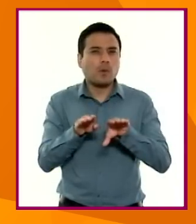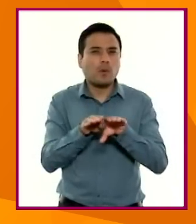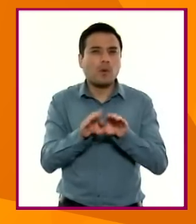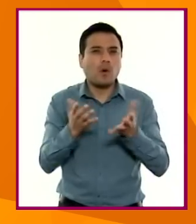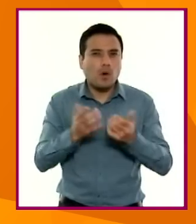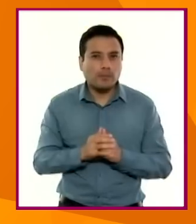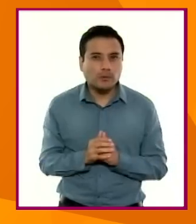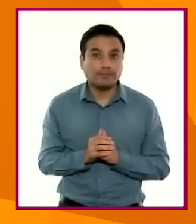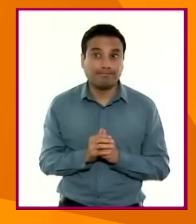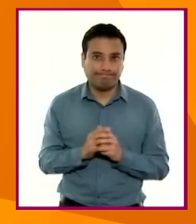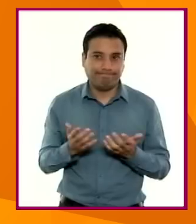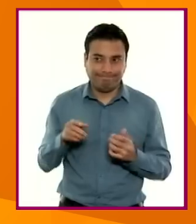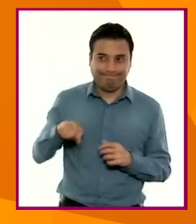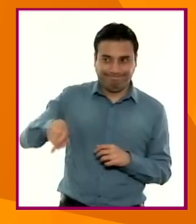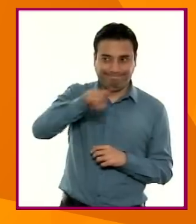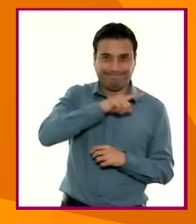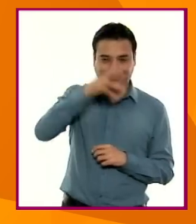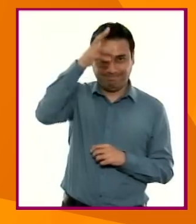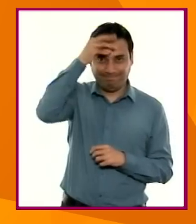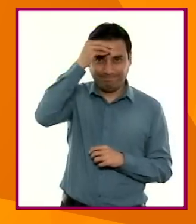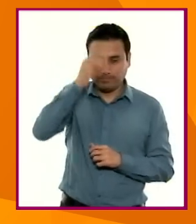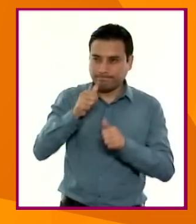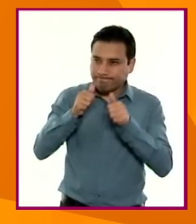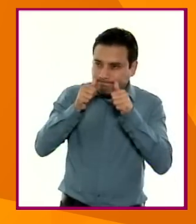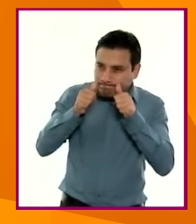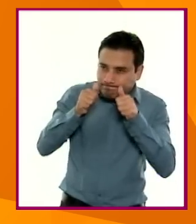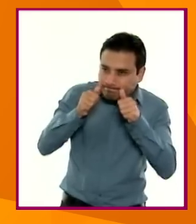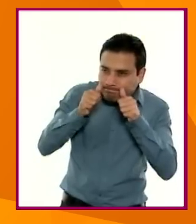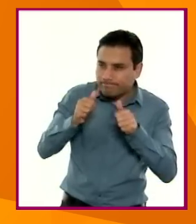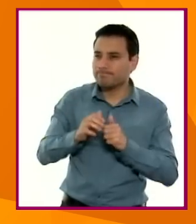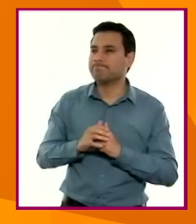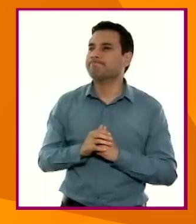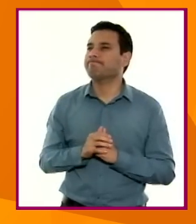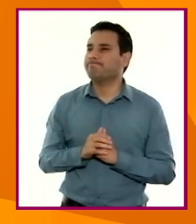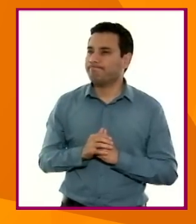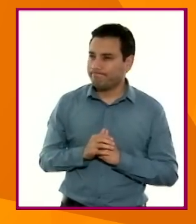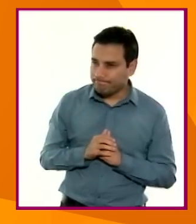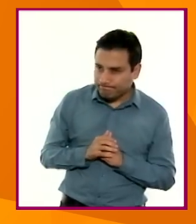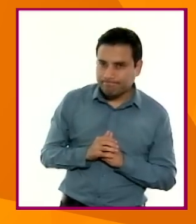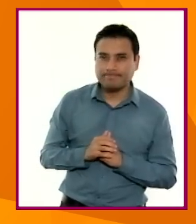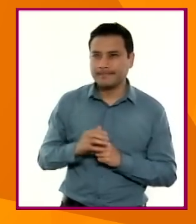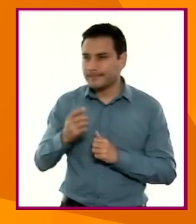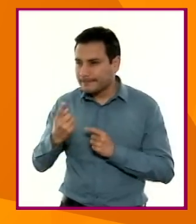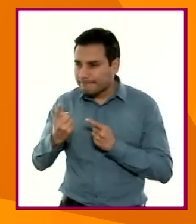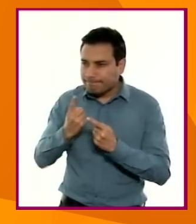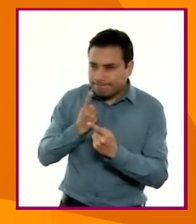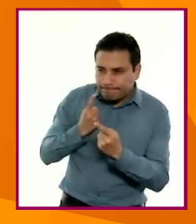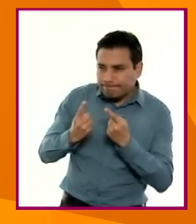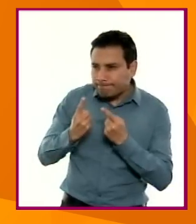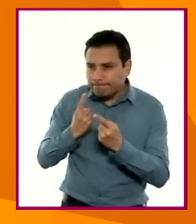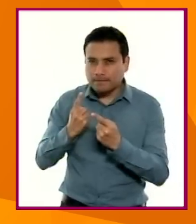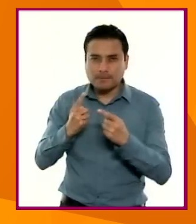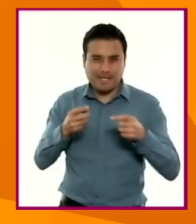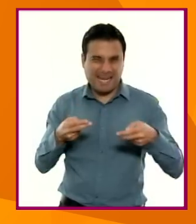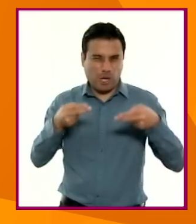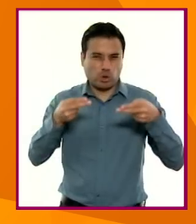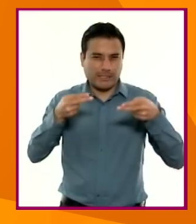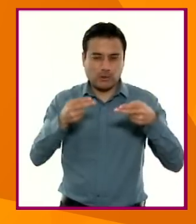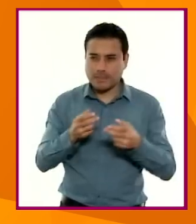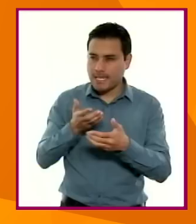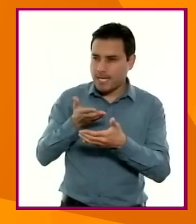escucha activa y respetuosa, la autorregulación, la autorregulación entre pares, la